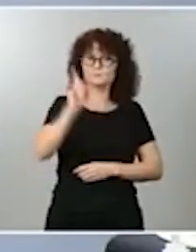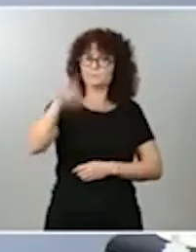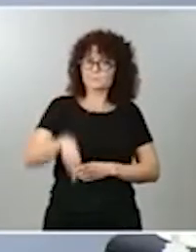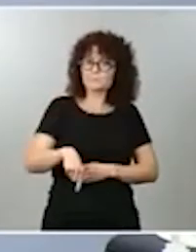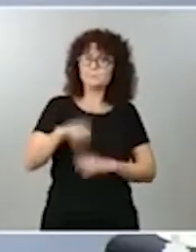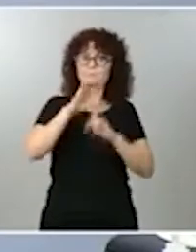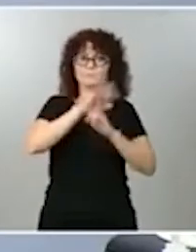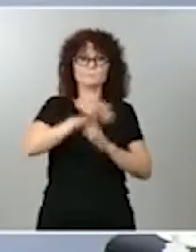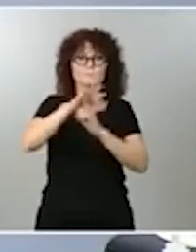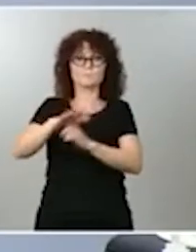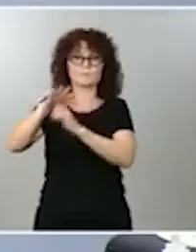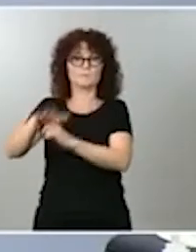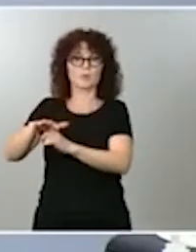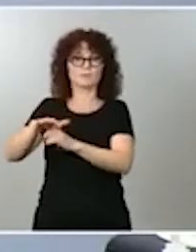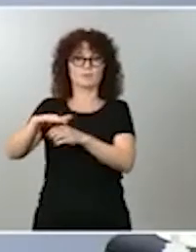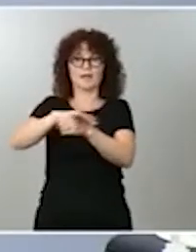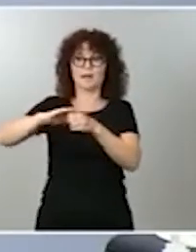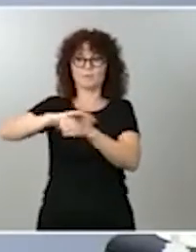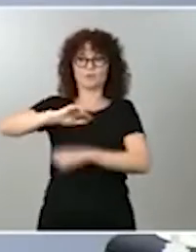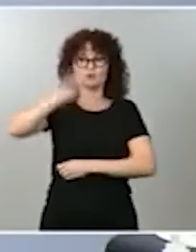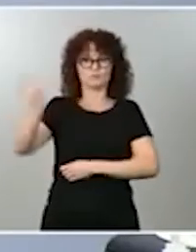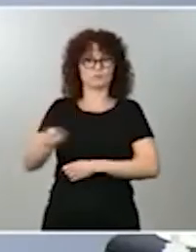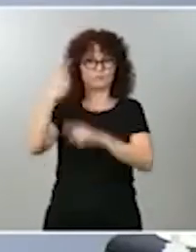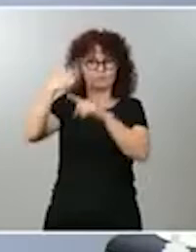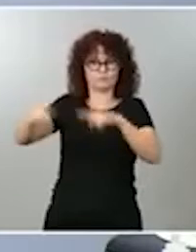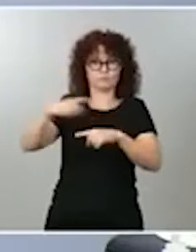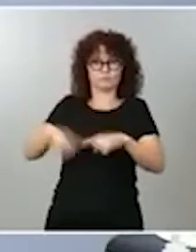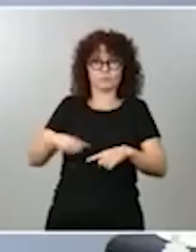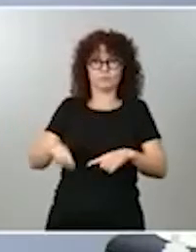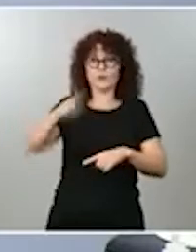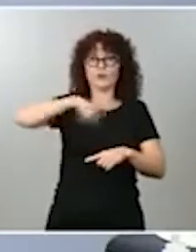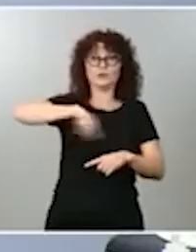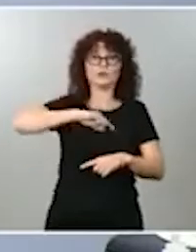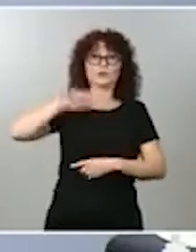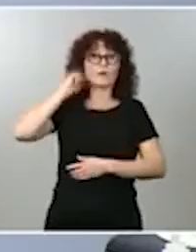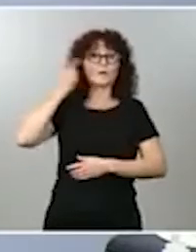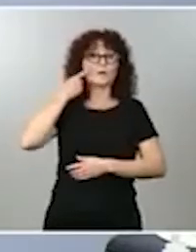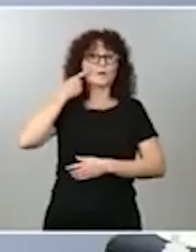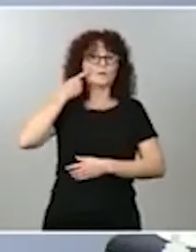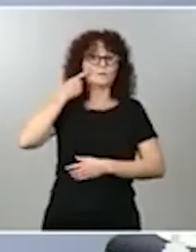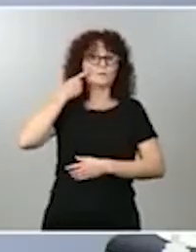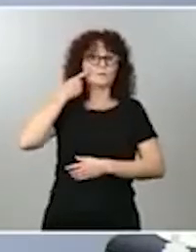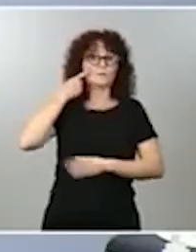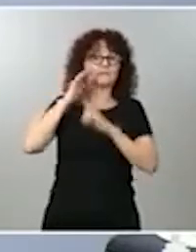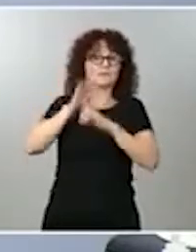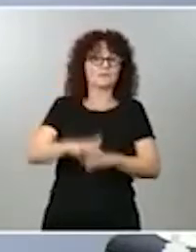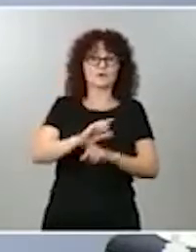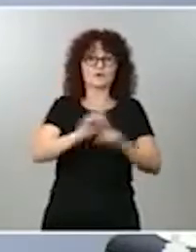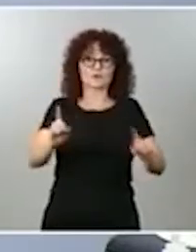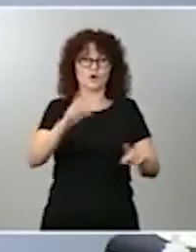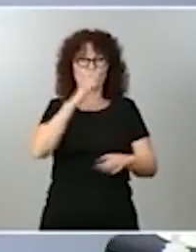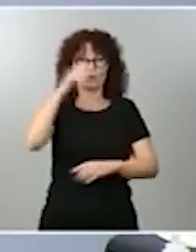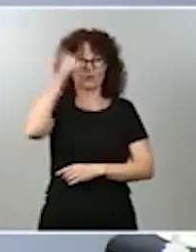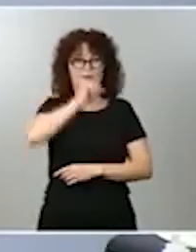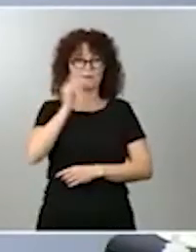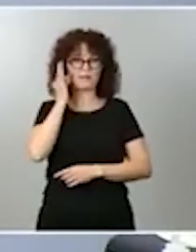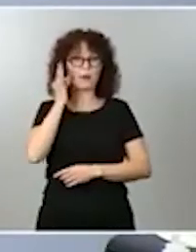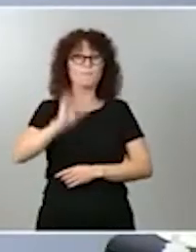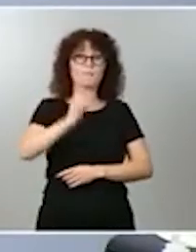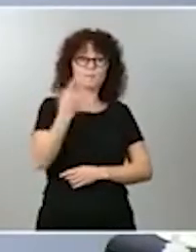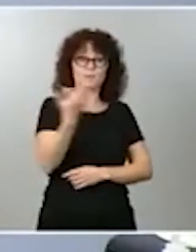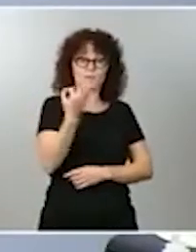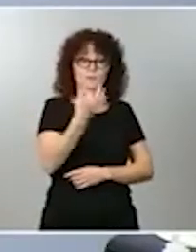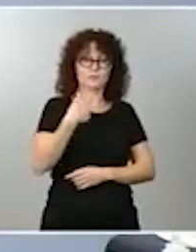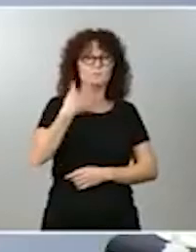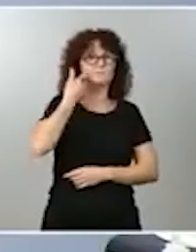que todavía no reconocemos como discriminaciones por razón de género y, por tanto, el primer paso es reconocer que se está produciendo